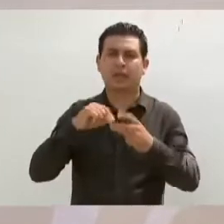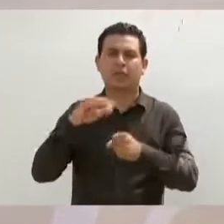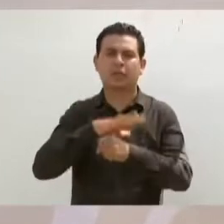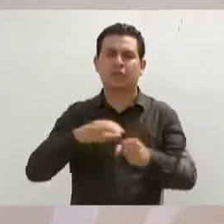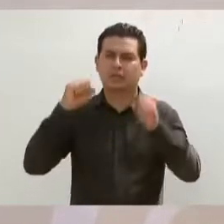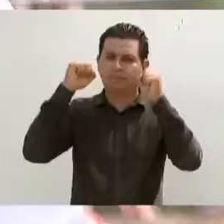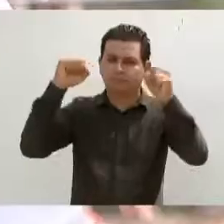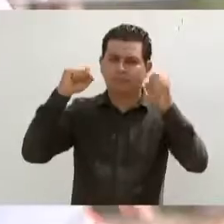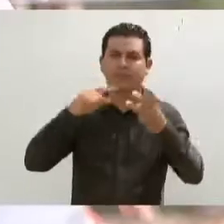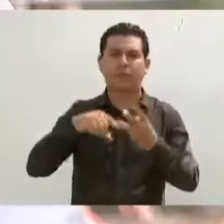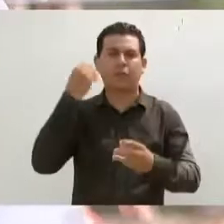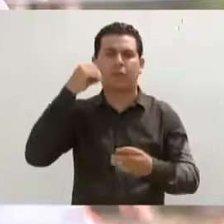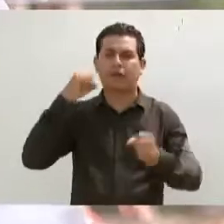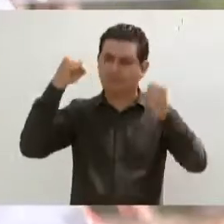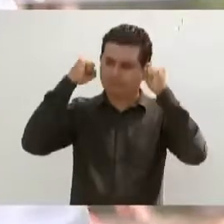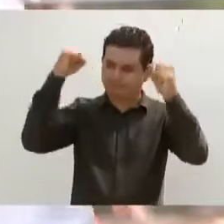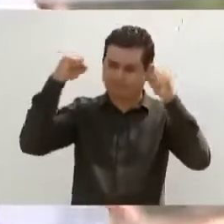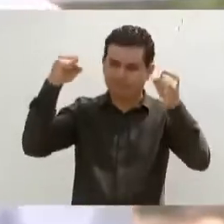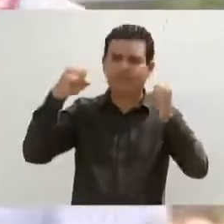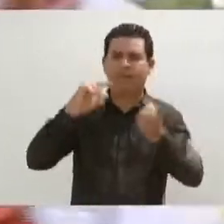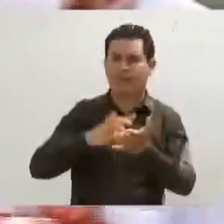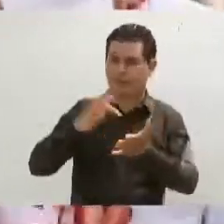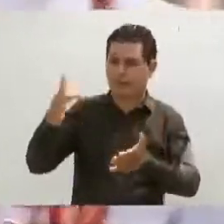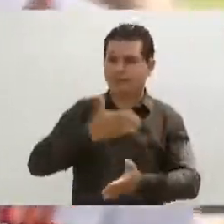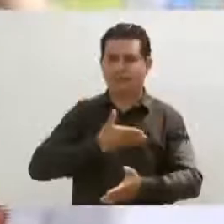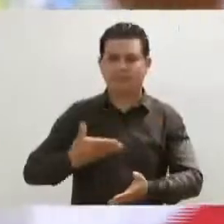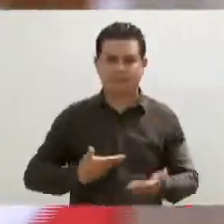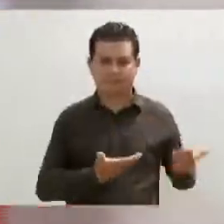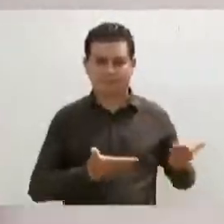Istmo y que viva Oaxaca. Muchas gracias, presidente.